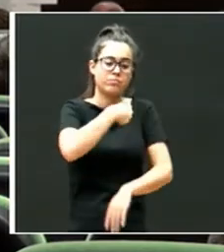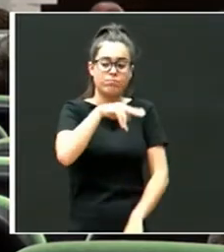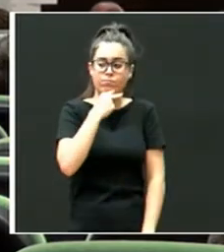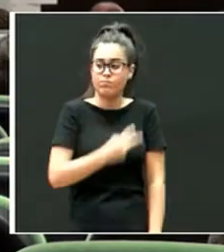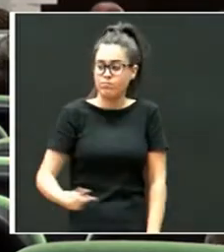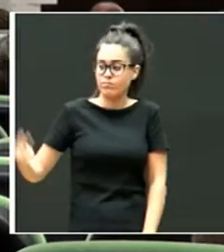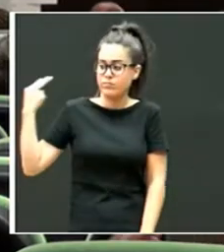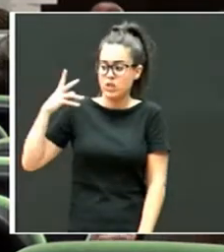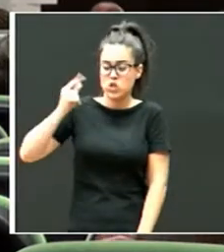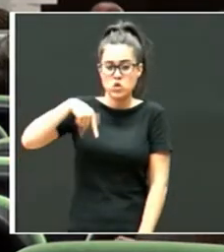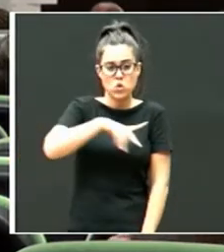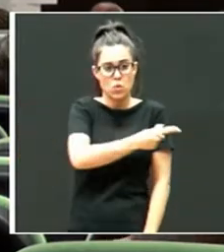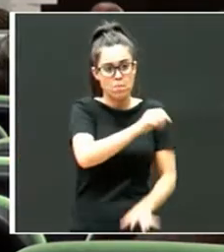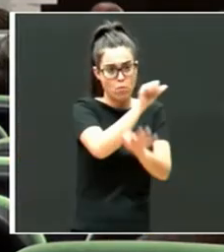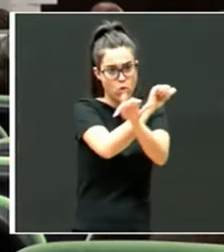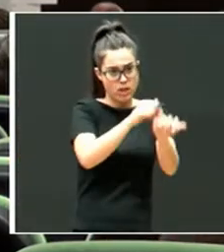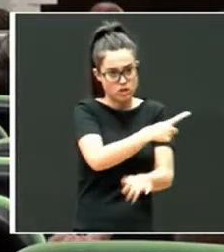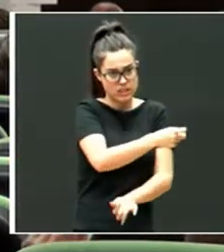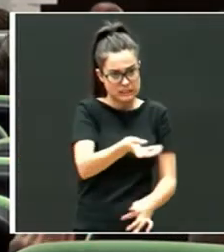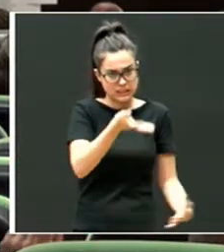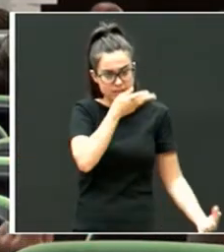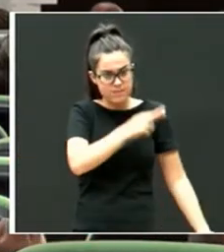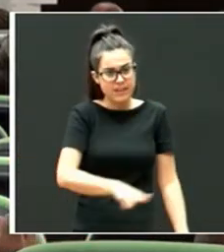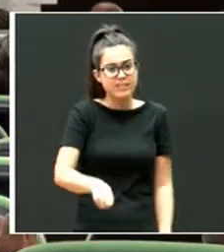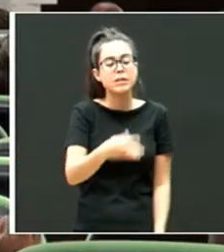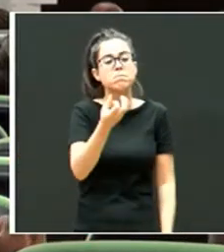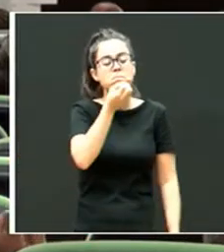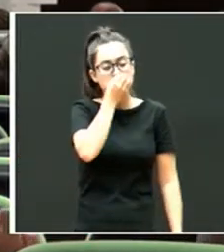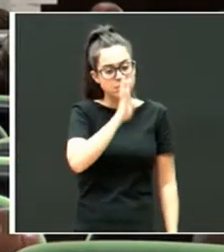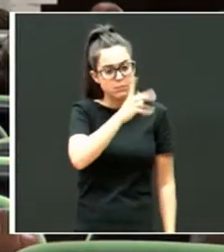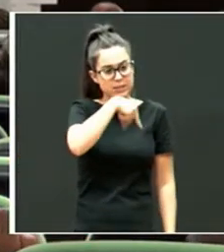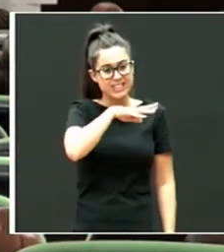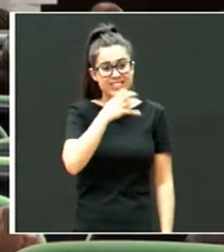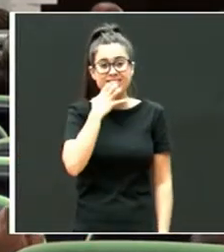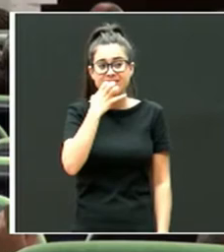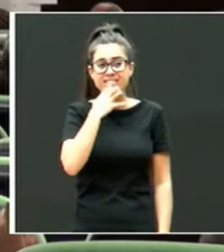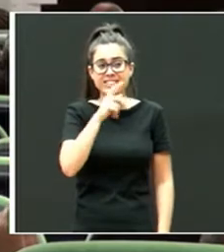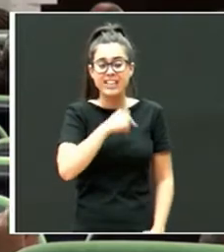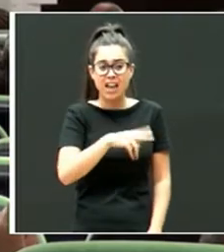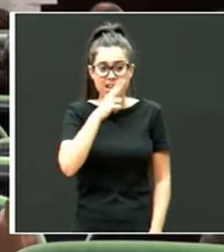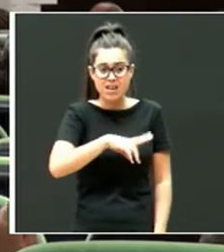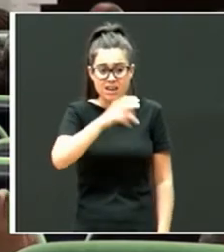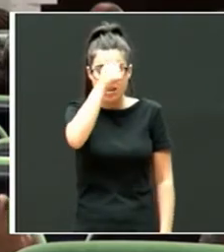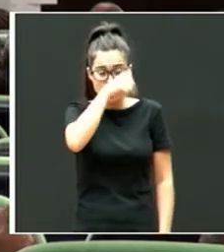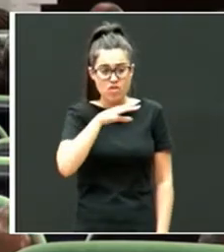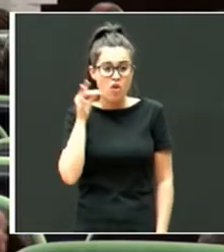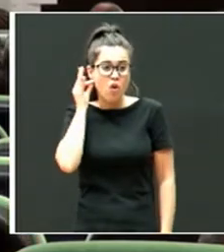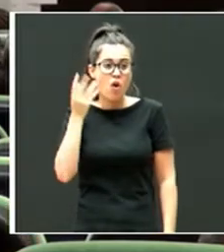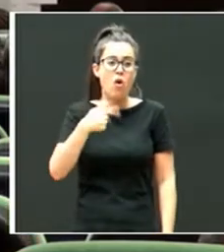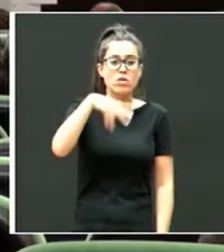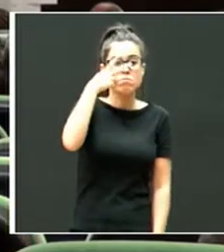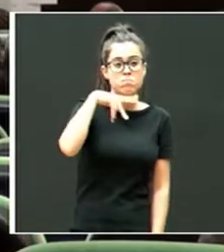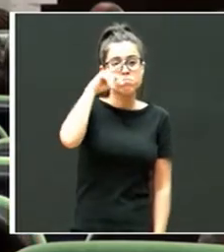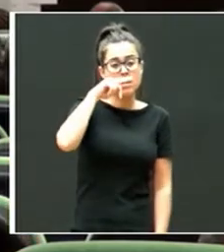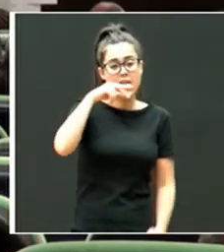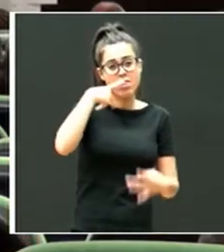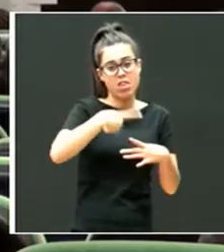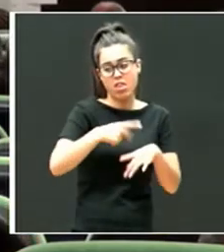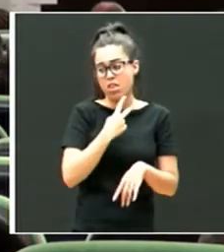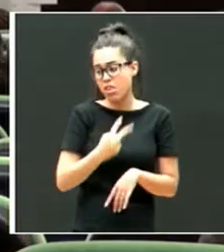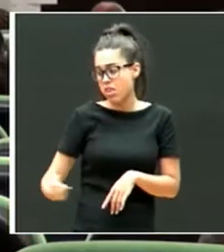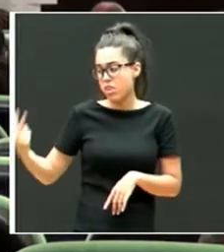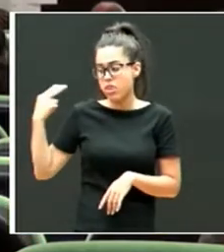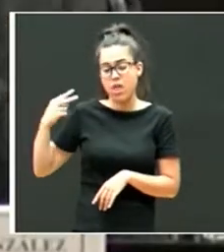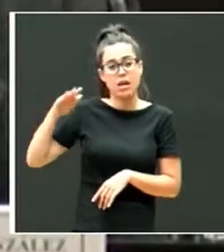necesidades infantiles, pero además, en la medida en que un niño ha tenido unas experiencias adversas en sus